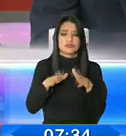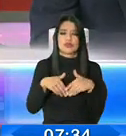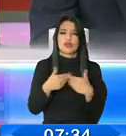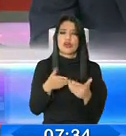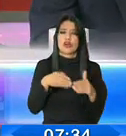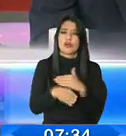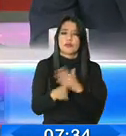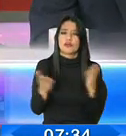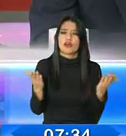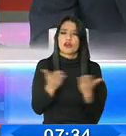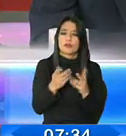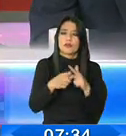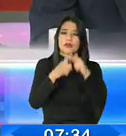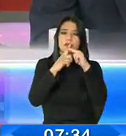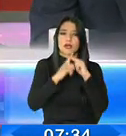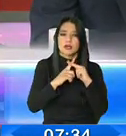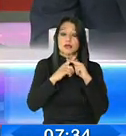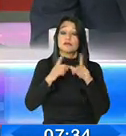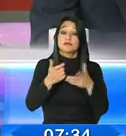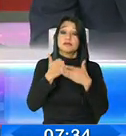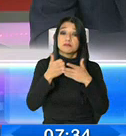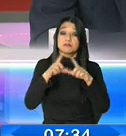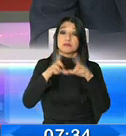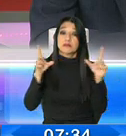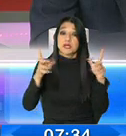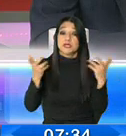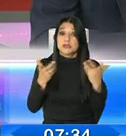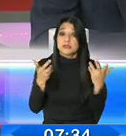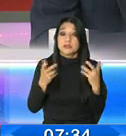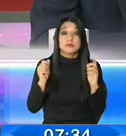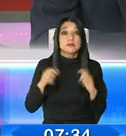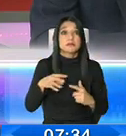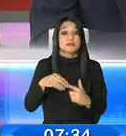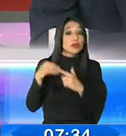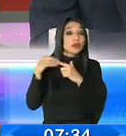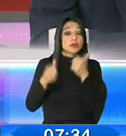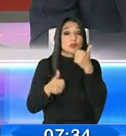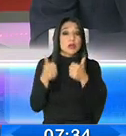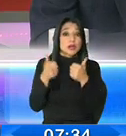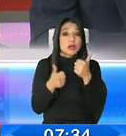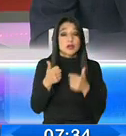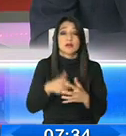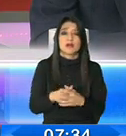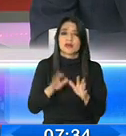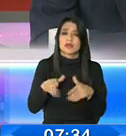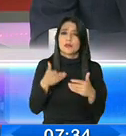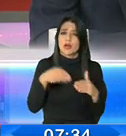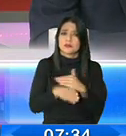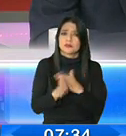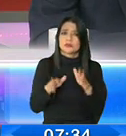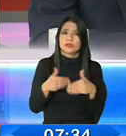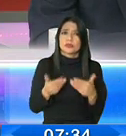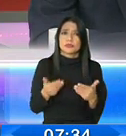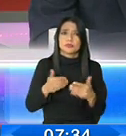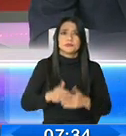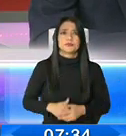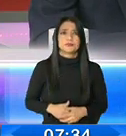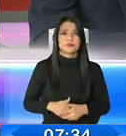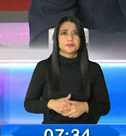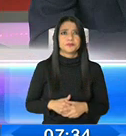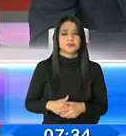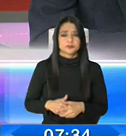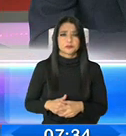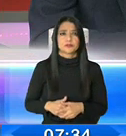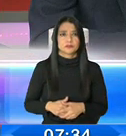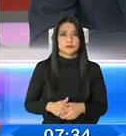manera ayuda a las empresas. ¿En qué sectores se va a priorizar y cómo acceder a los mismos? Sí, buena